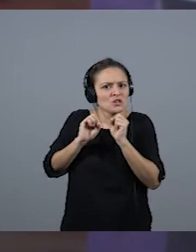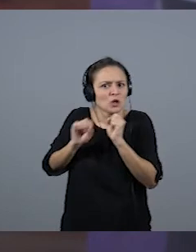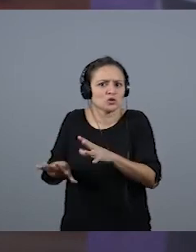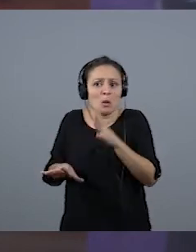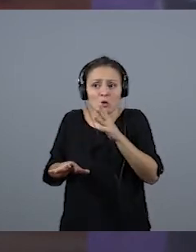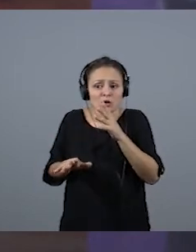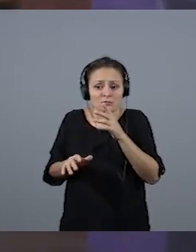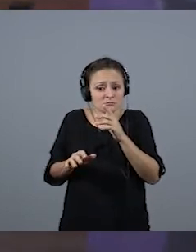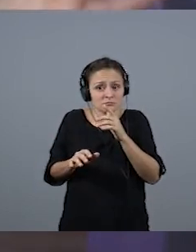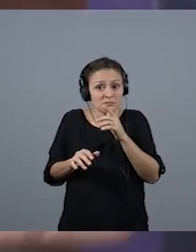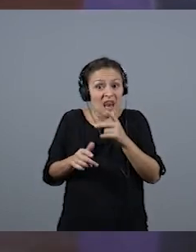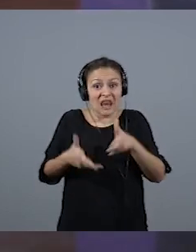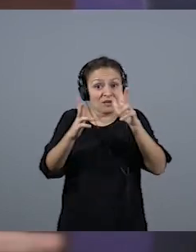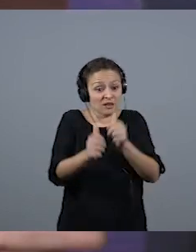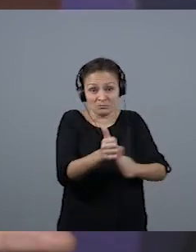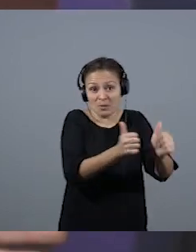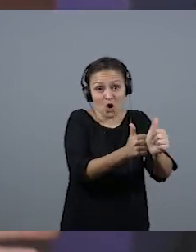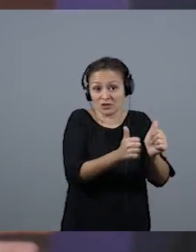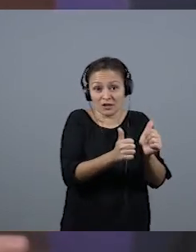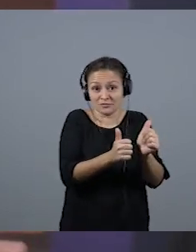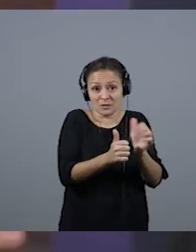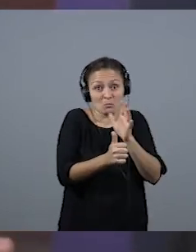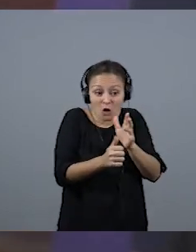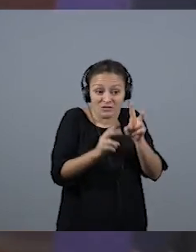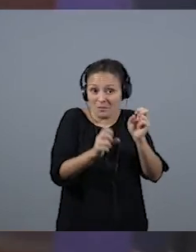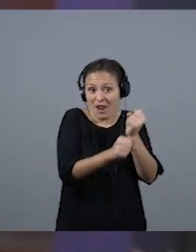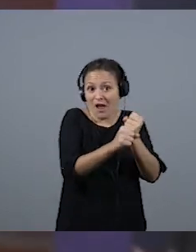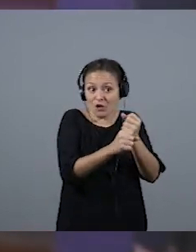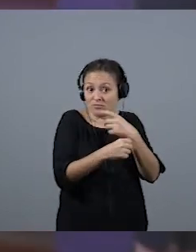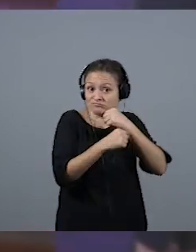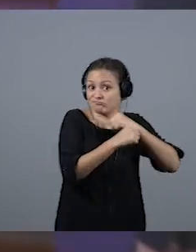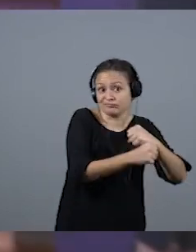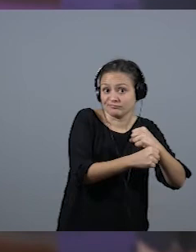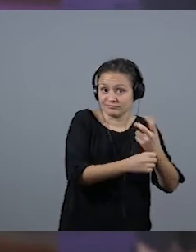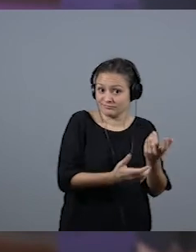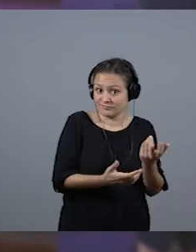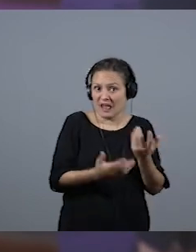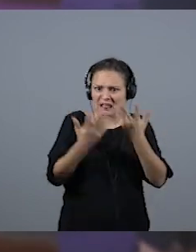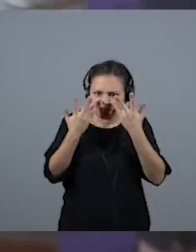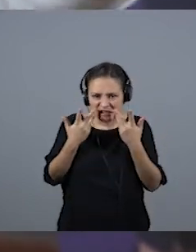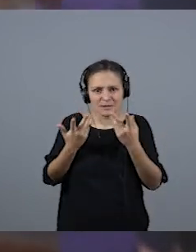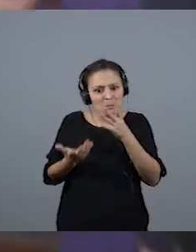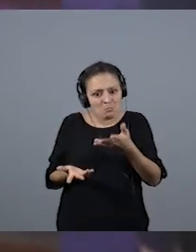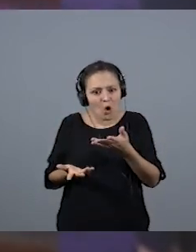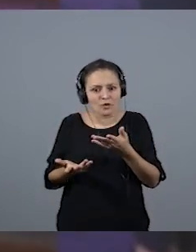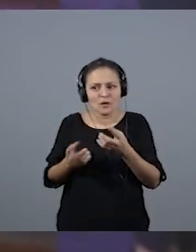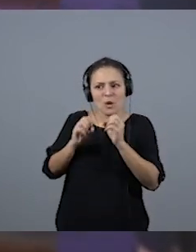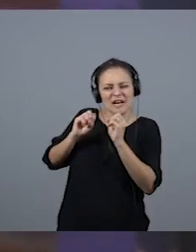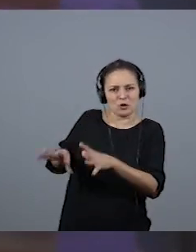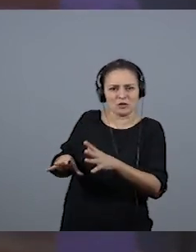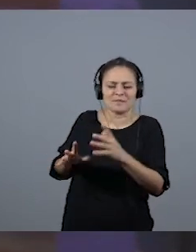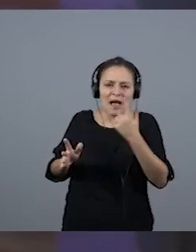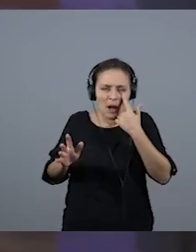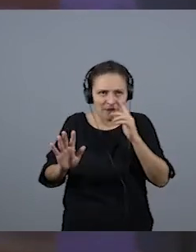nuestra libertad la línea laboral. lo triste es haber renunciado que no es culpa...